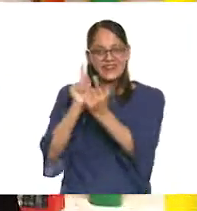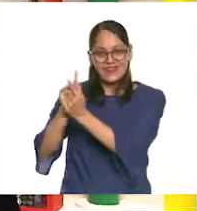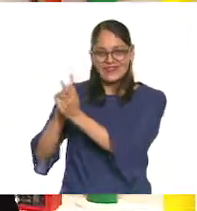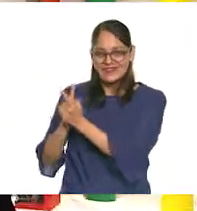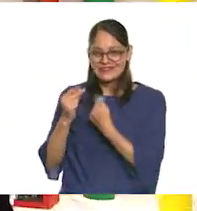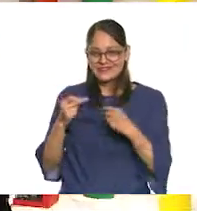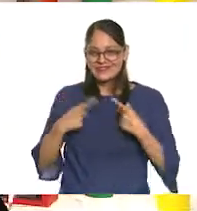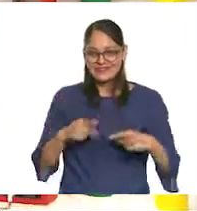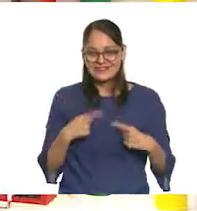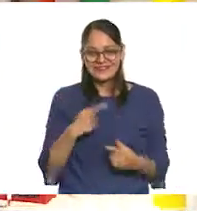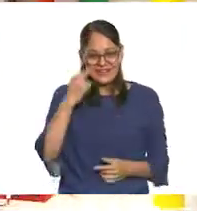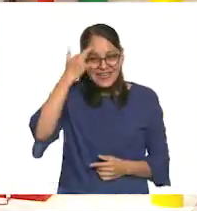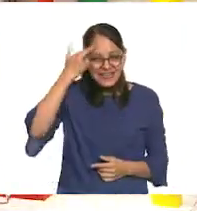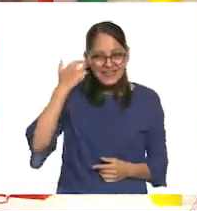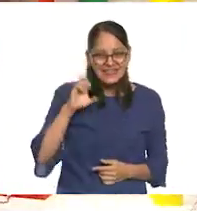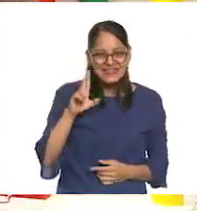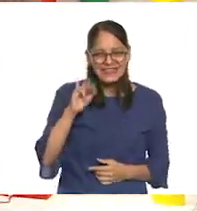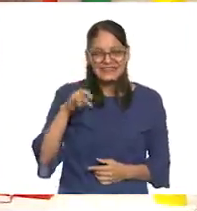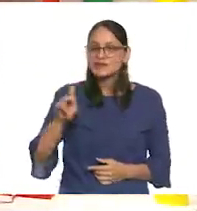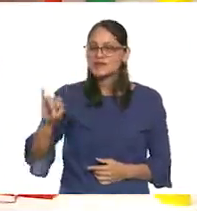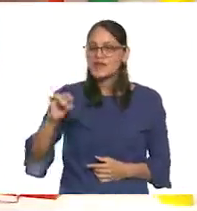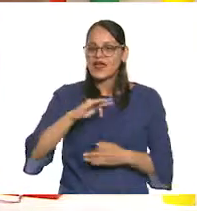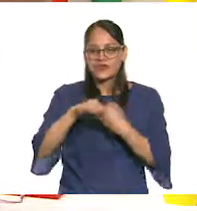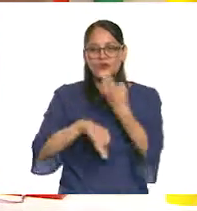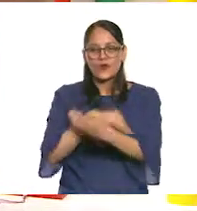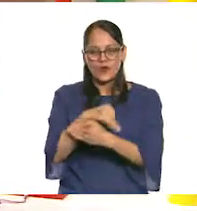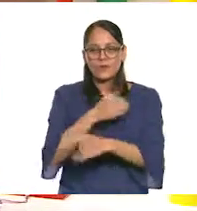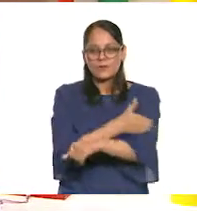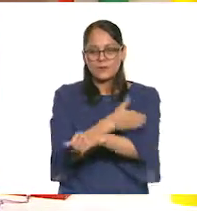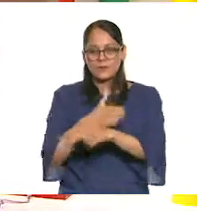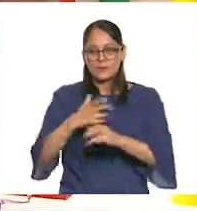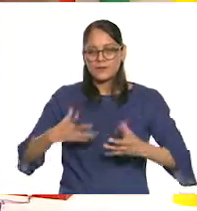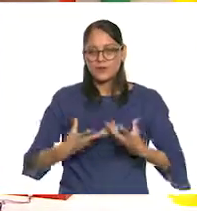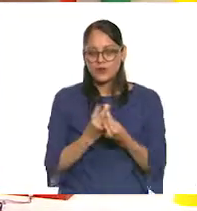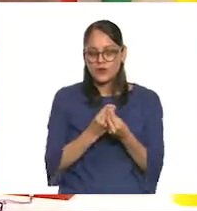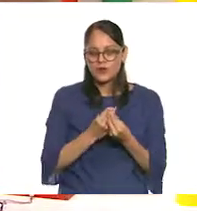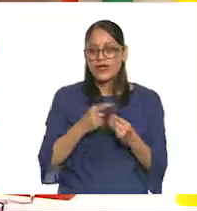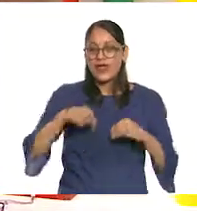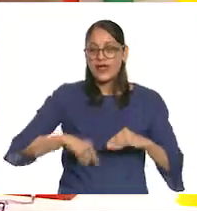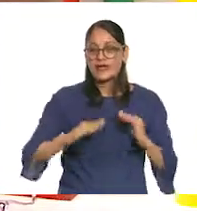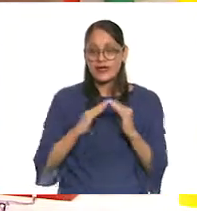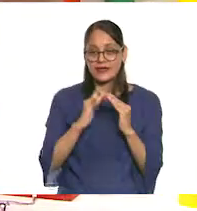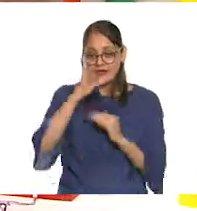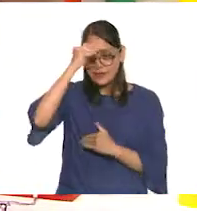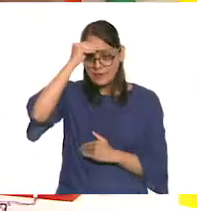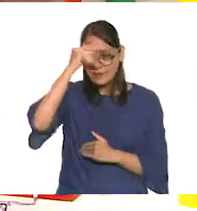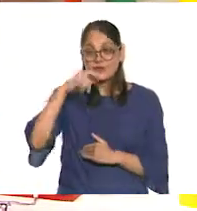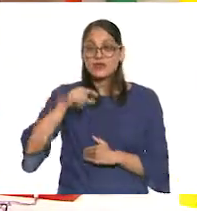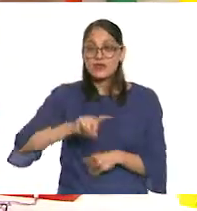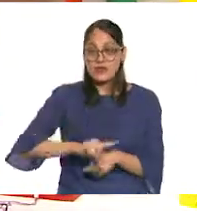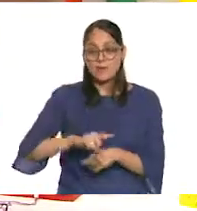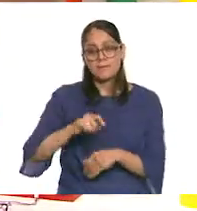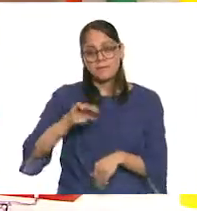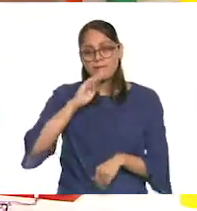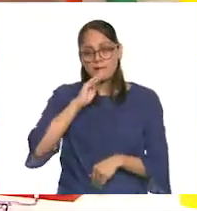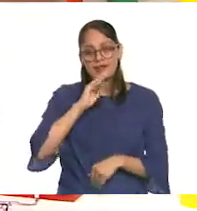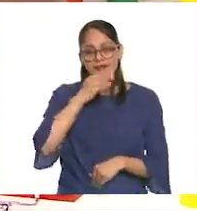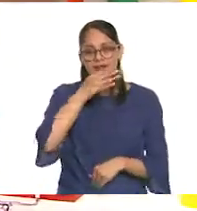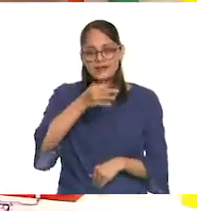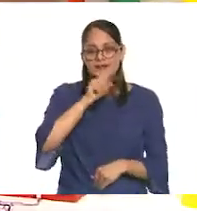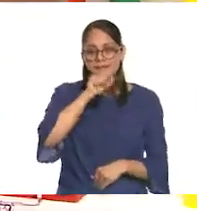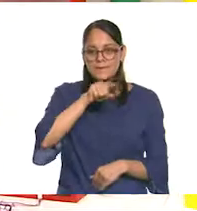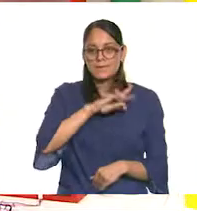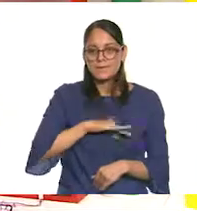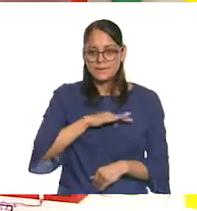¿Verdad Erick? Que te encontraste a todo mundo en el camino. A todos mis compañeros que colaboran en Aprende en Casa, que también están celebrando a sus mamás. Muy